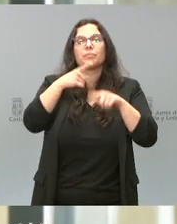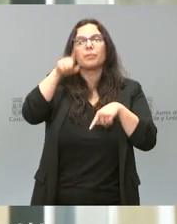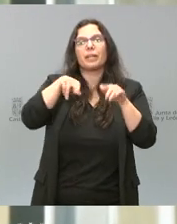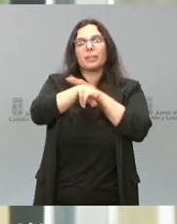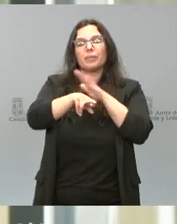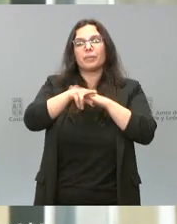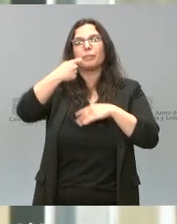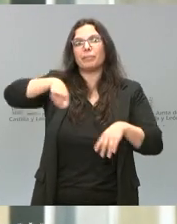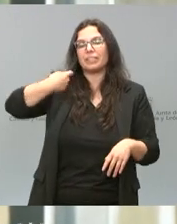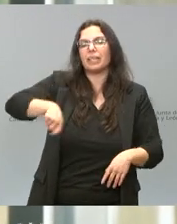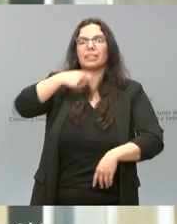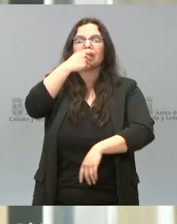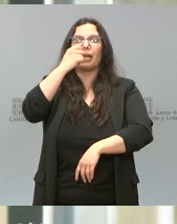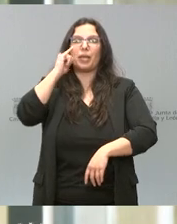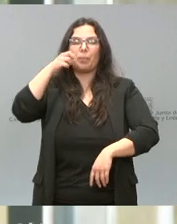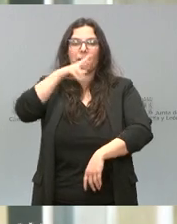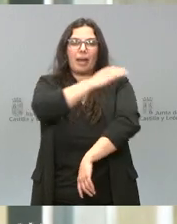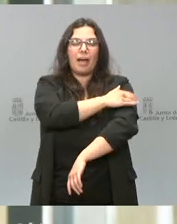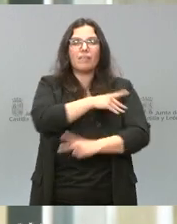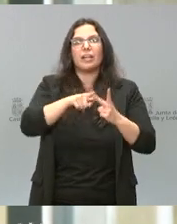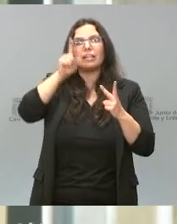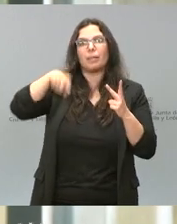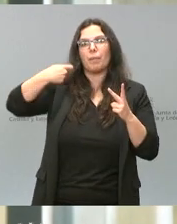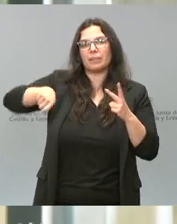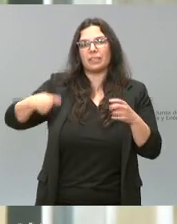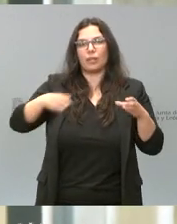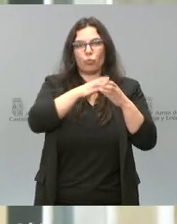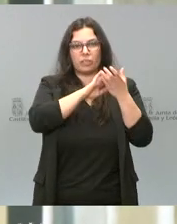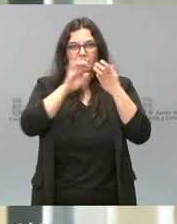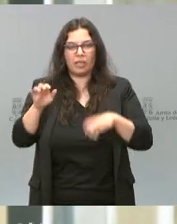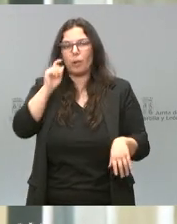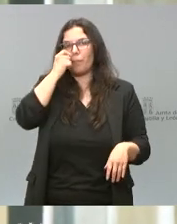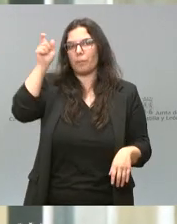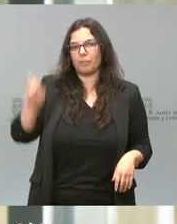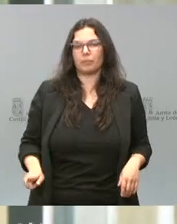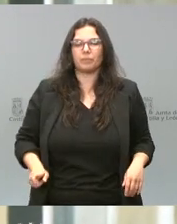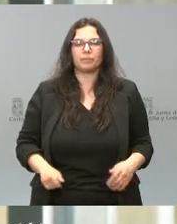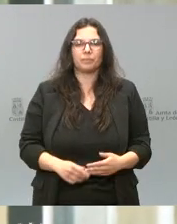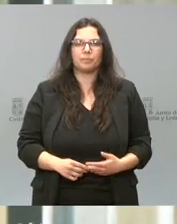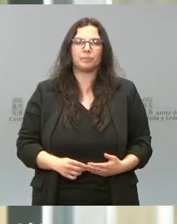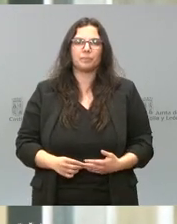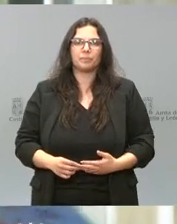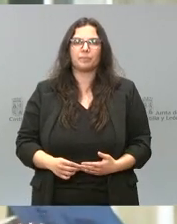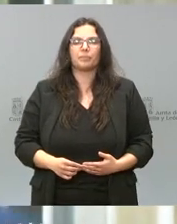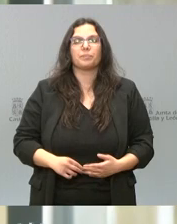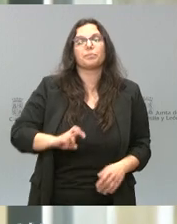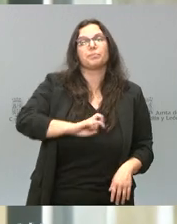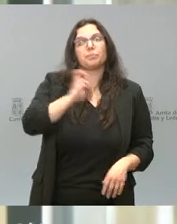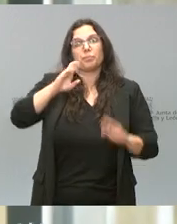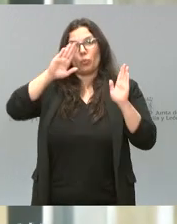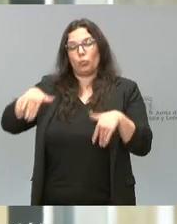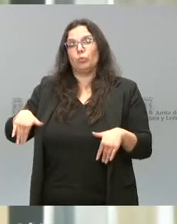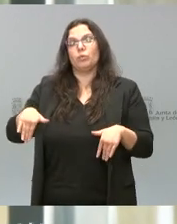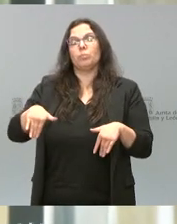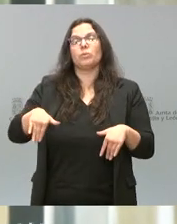Iberabal, don César Pombian, y también por el presidente de la Junta de Castilla y León, don Alfonso Fernández Manueco. Por otra parte, al finalizar